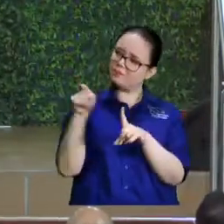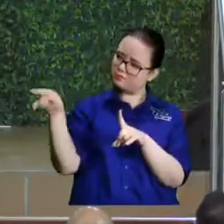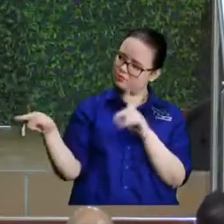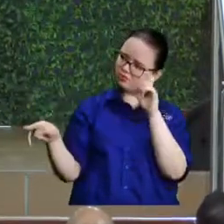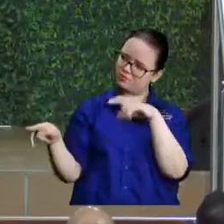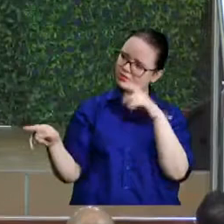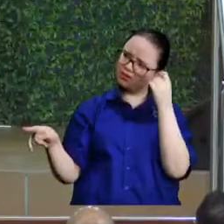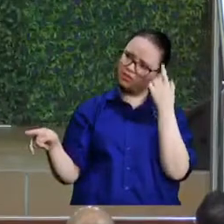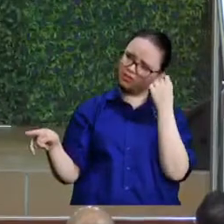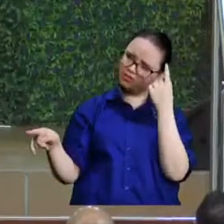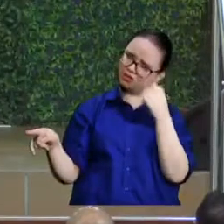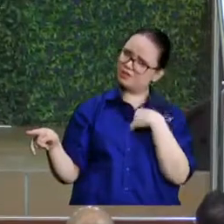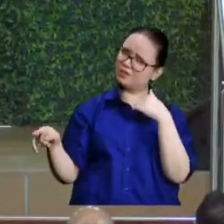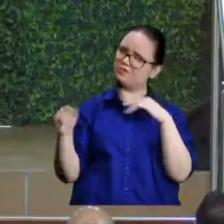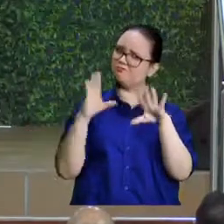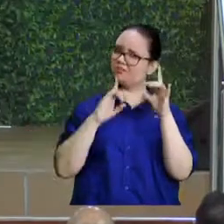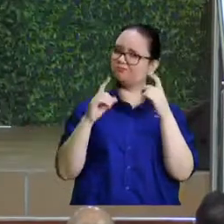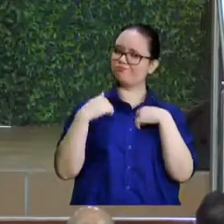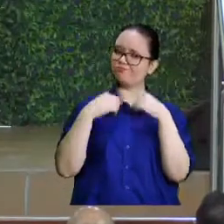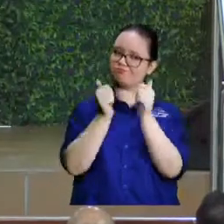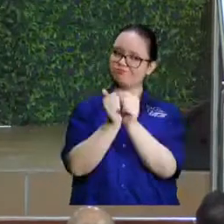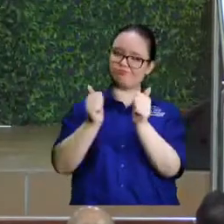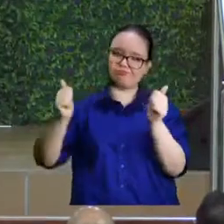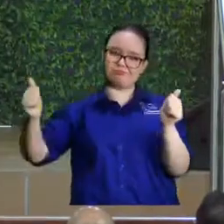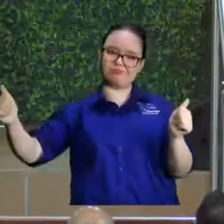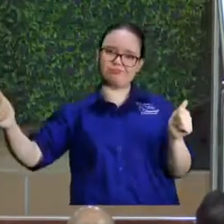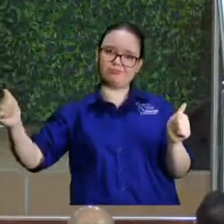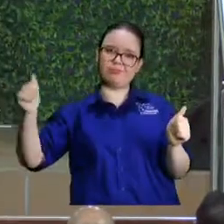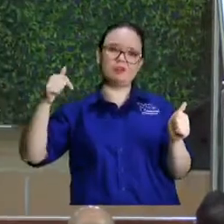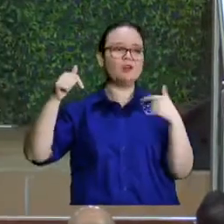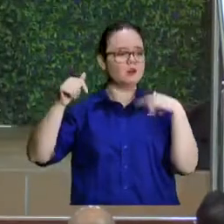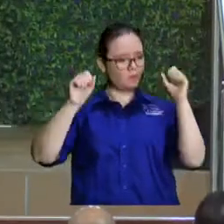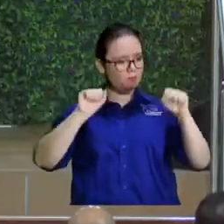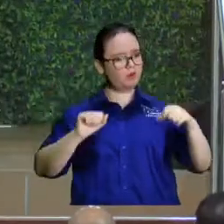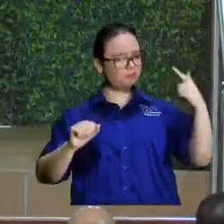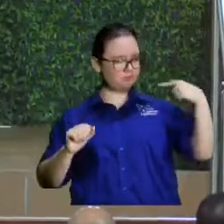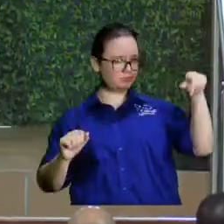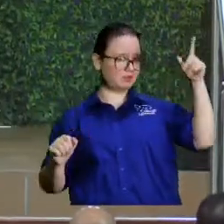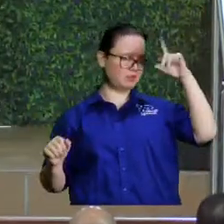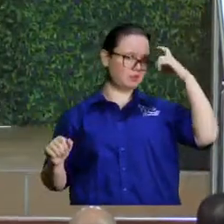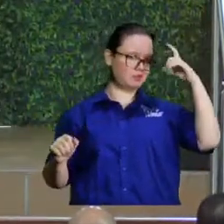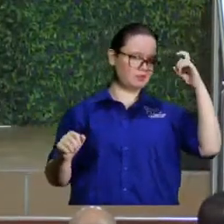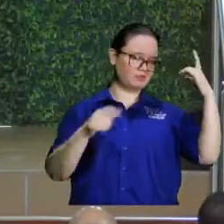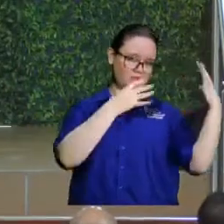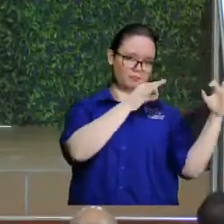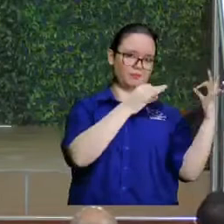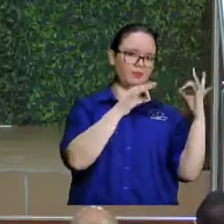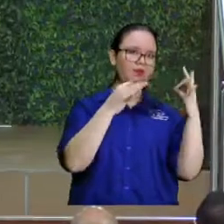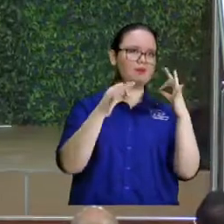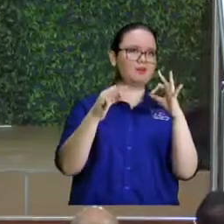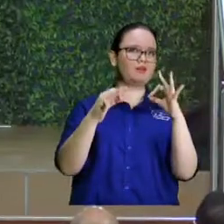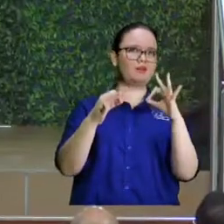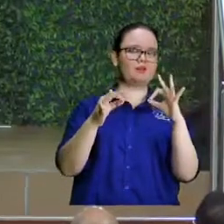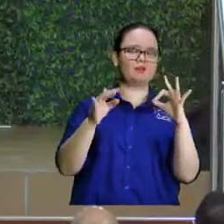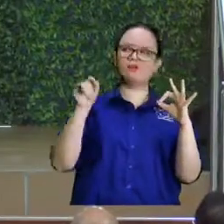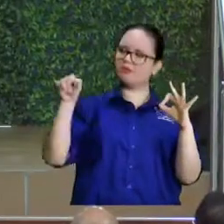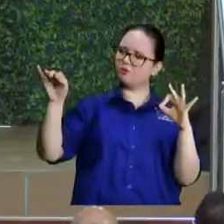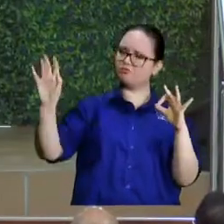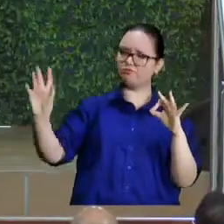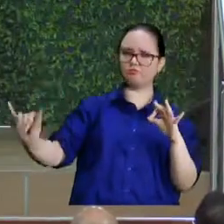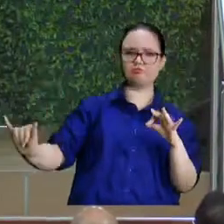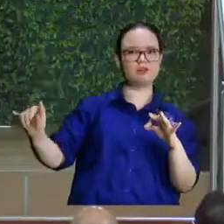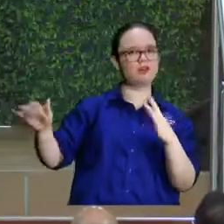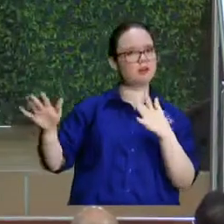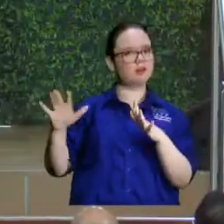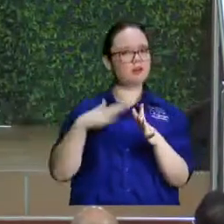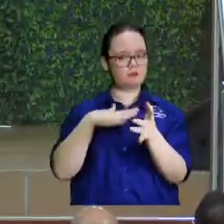el que yo no esté contigo muchas veces, para que pueda ir a hacer mi obra. No mi obra, sino la obra de Dios, del